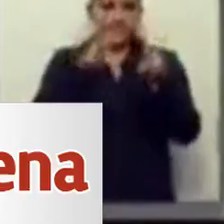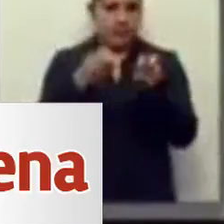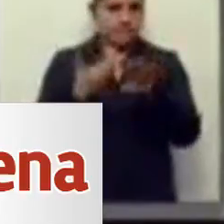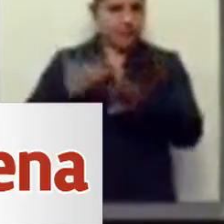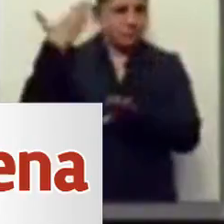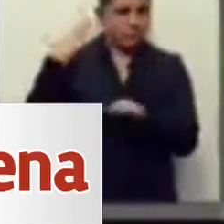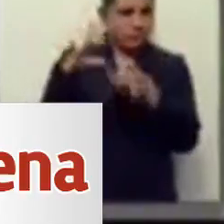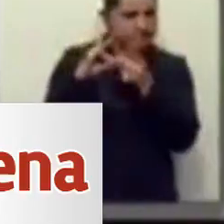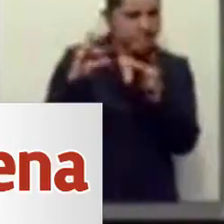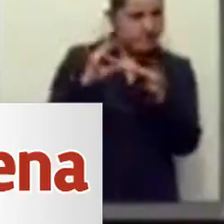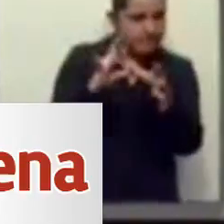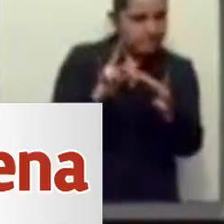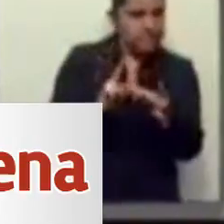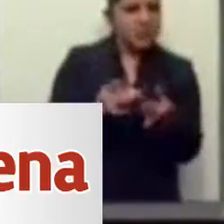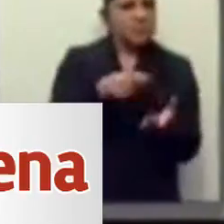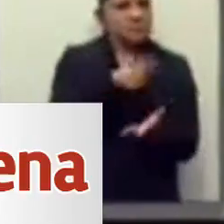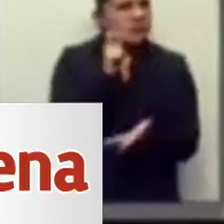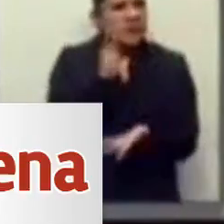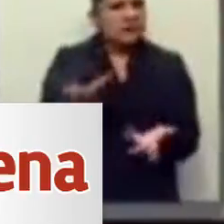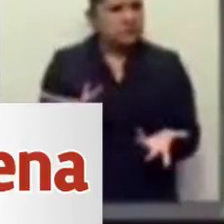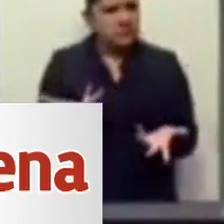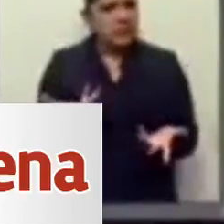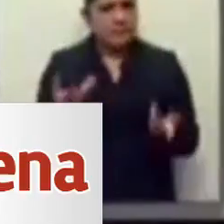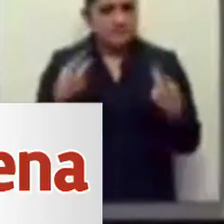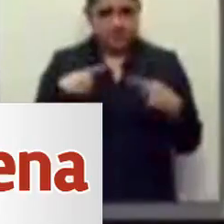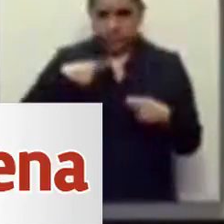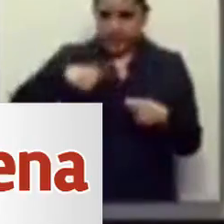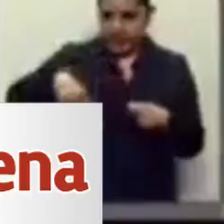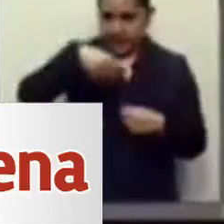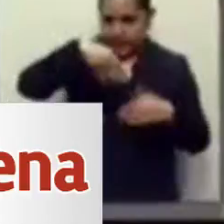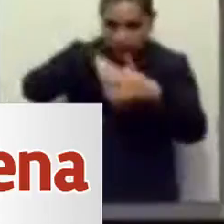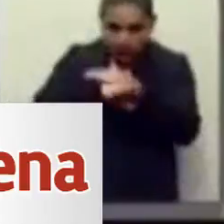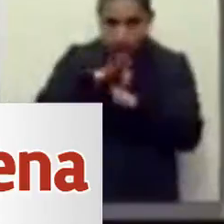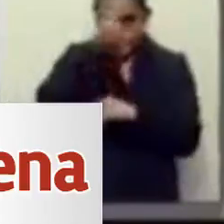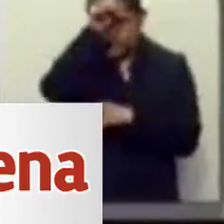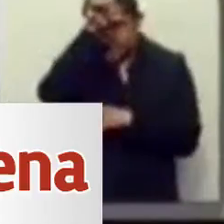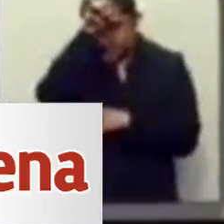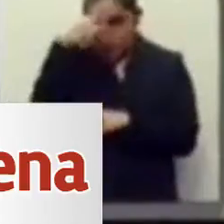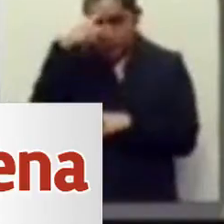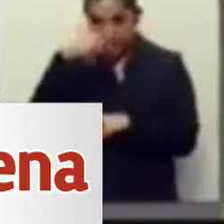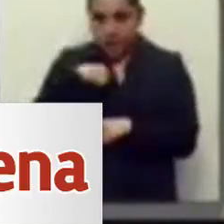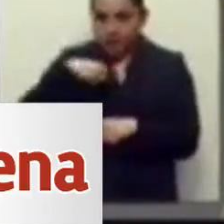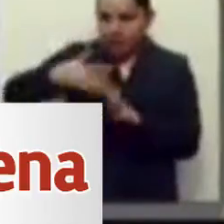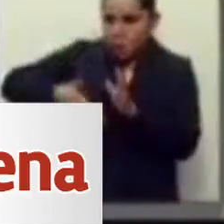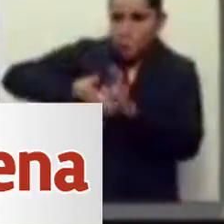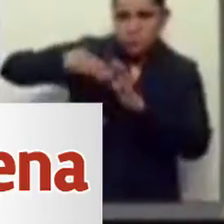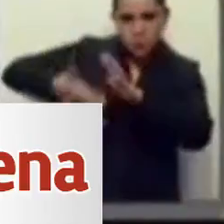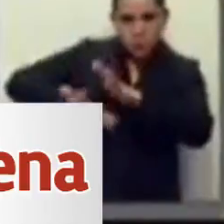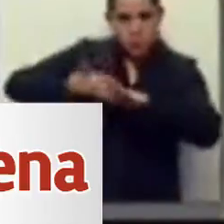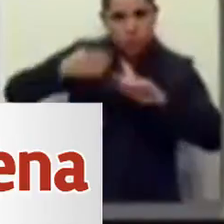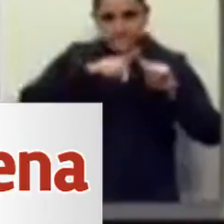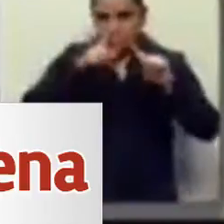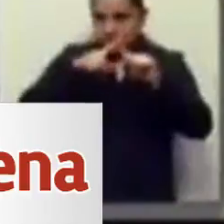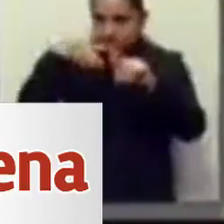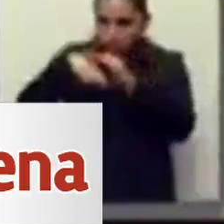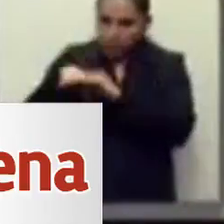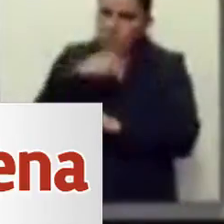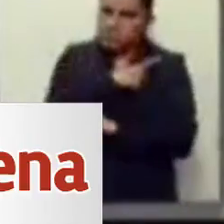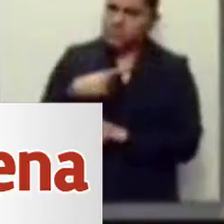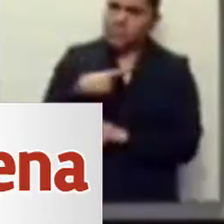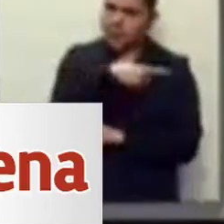necesidad de que los derechos que paguen las minas sean mayores, que es una actividad que genera muchas externalidades negativas